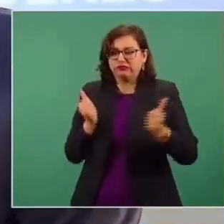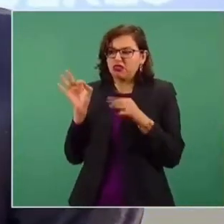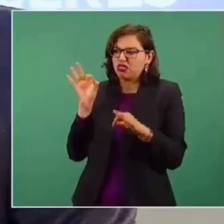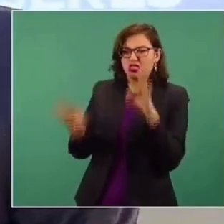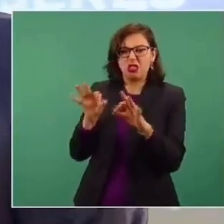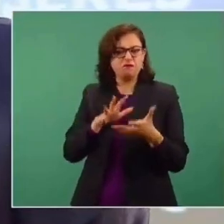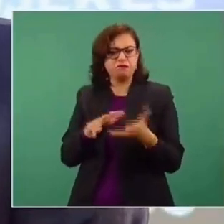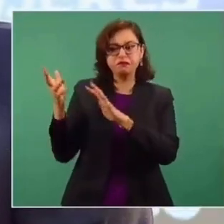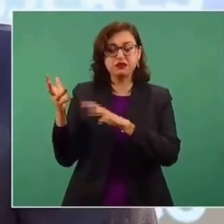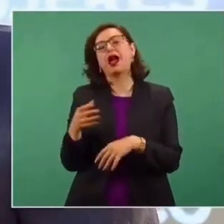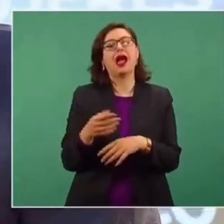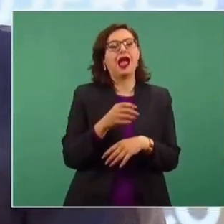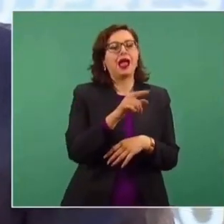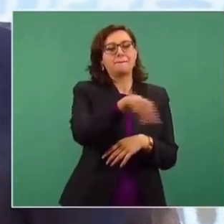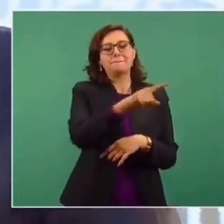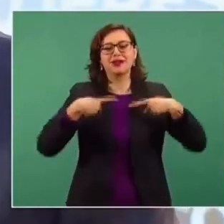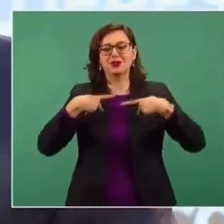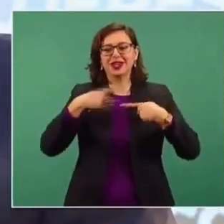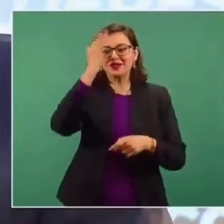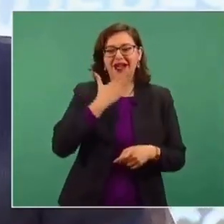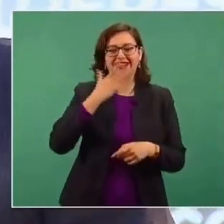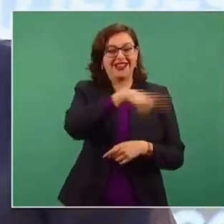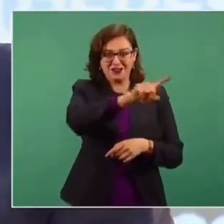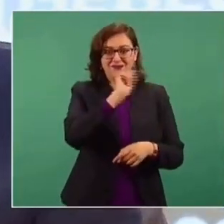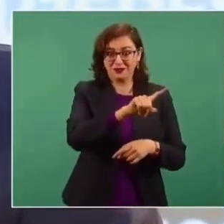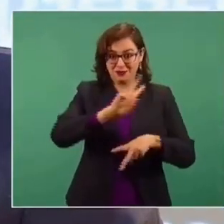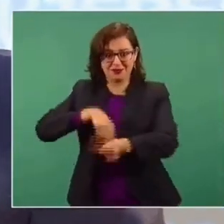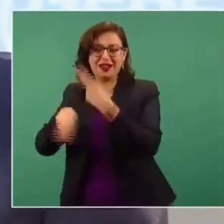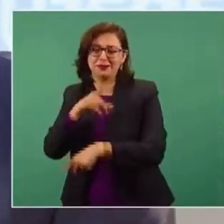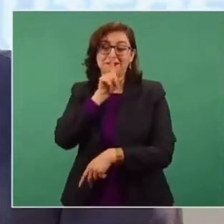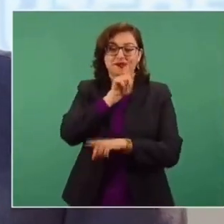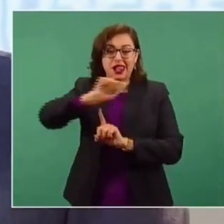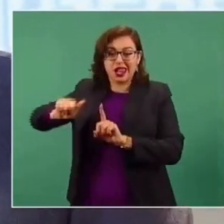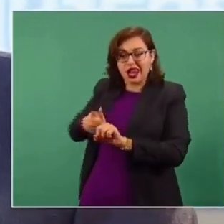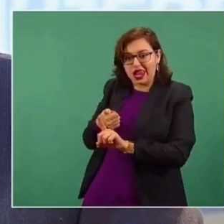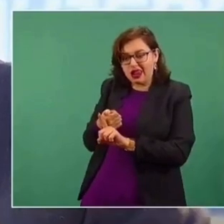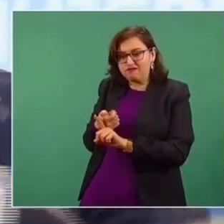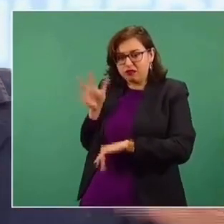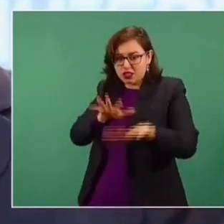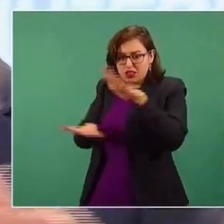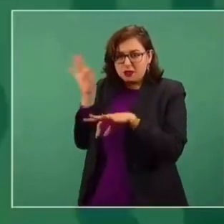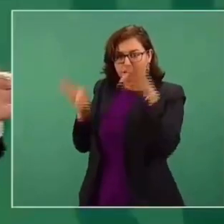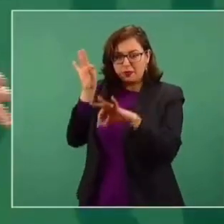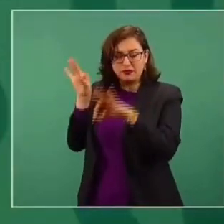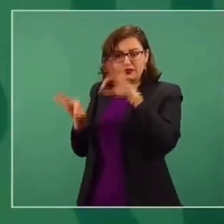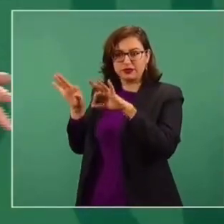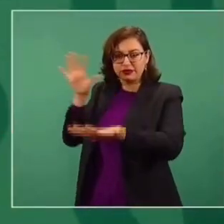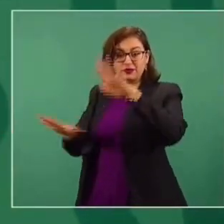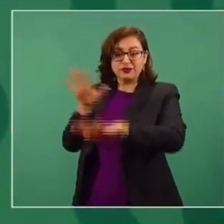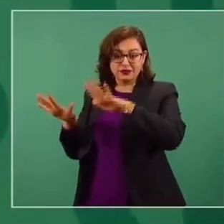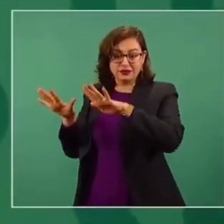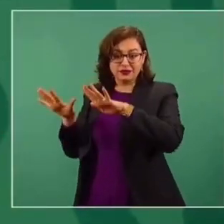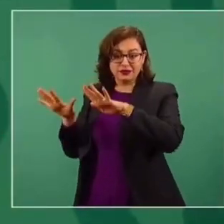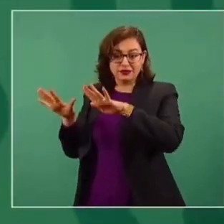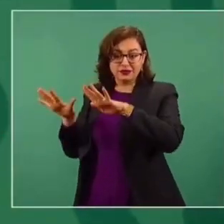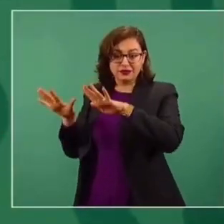provocar, no ellos, pero manipulan, tienen forma de hacerlo y cuentan